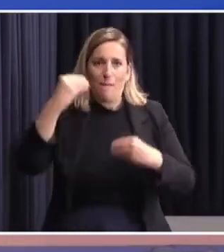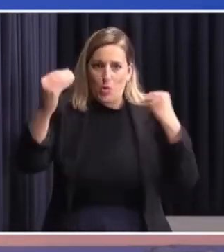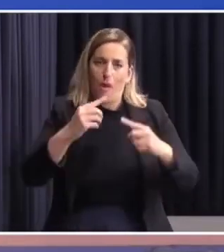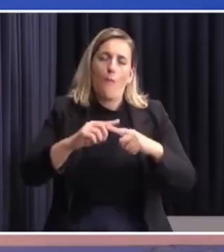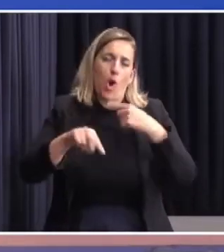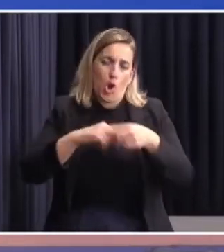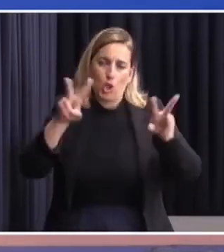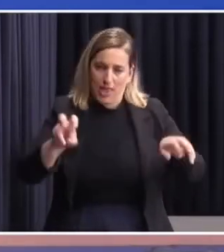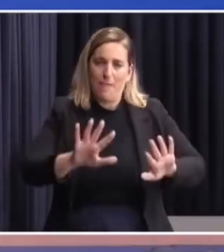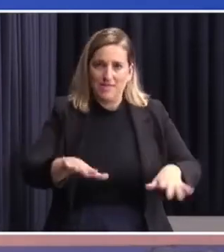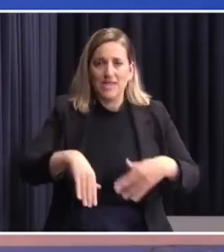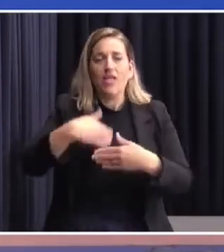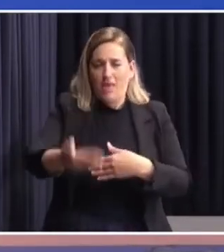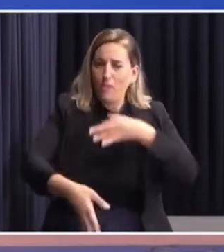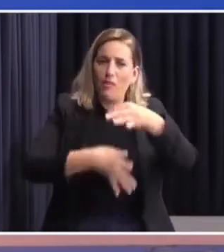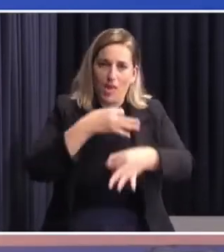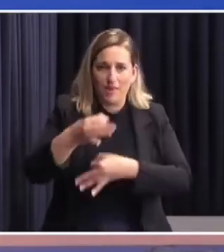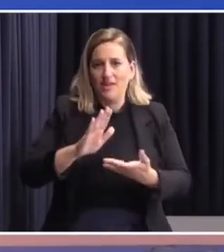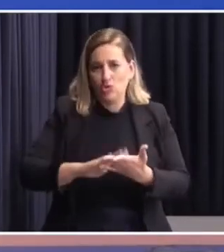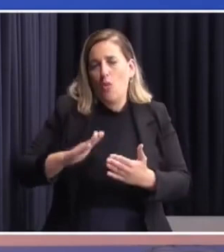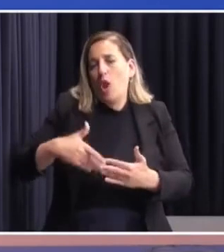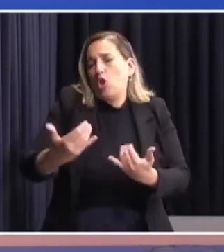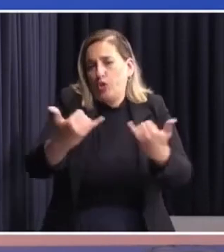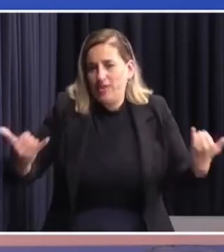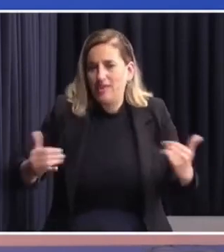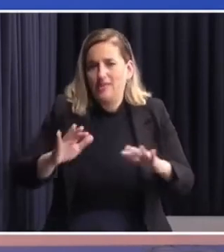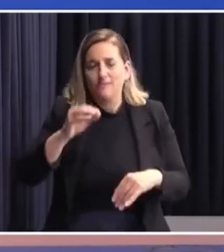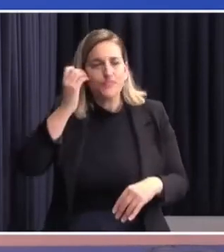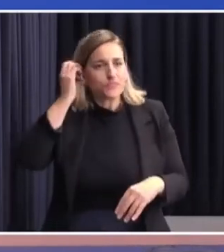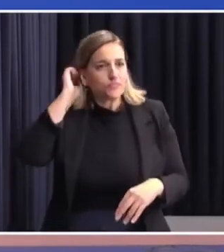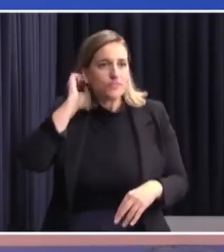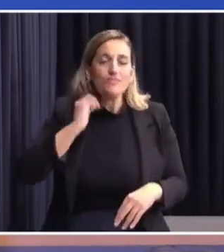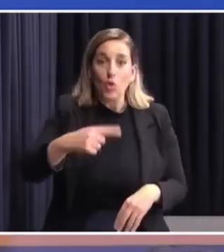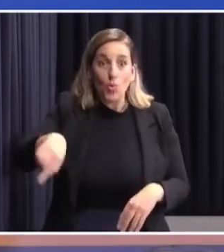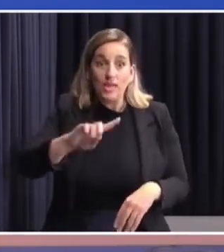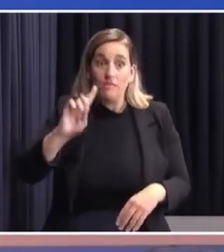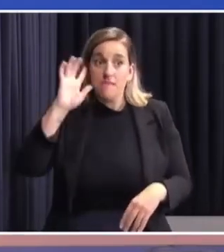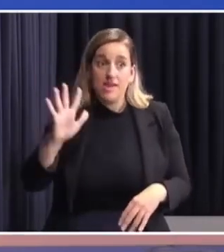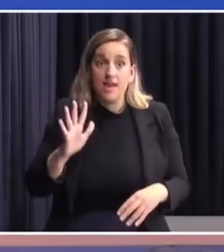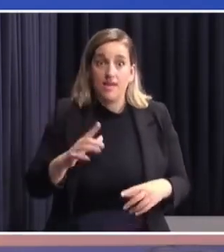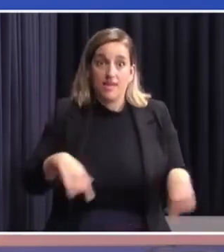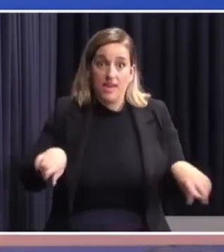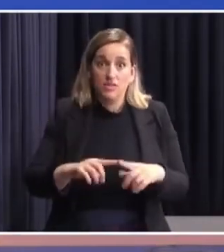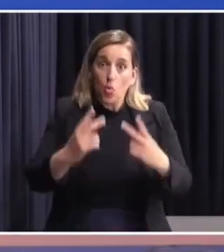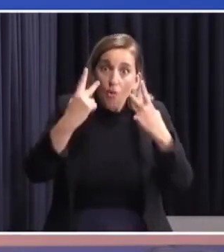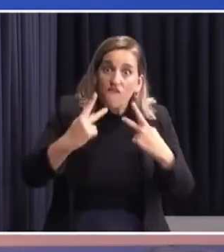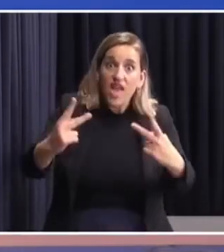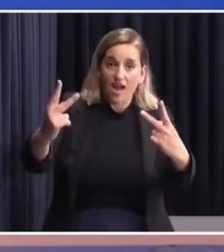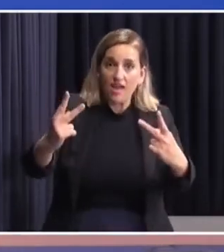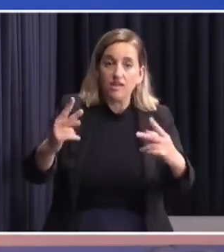esta noche, así que capaz que quede para otro momento. Se podrán imaginar, además, que estando de viaje